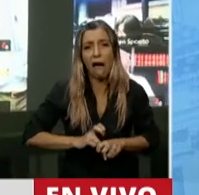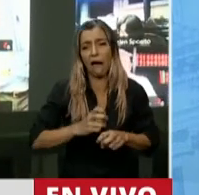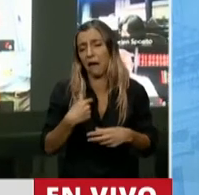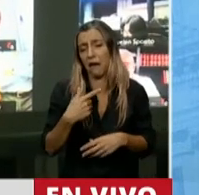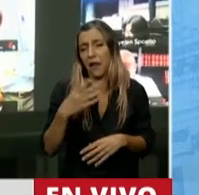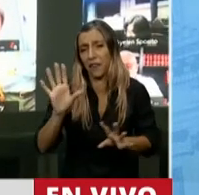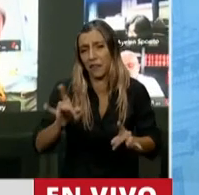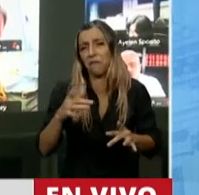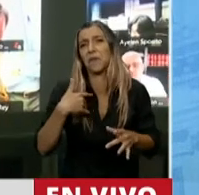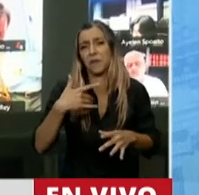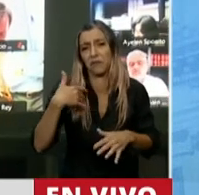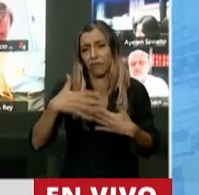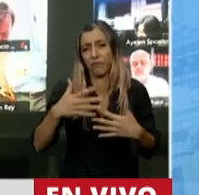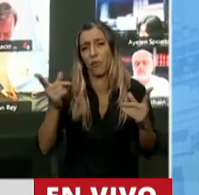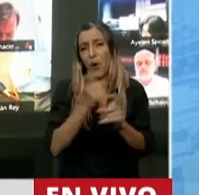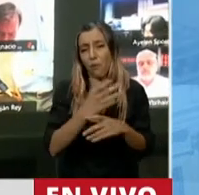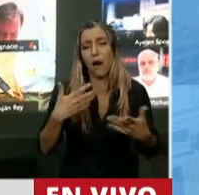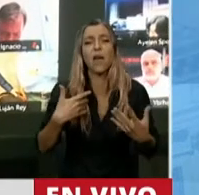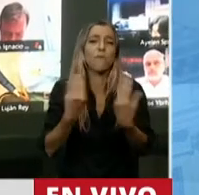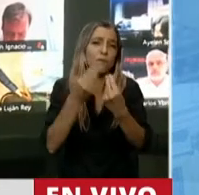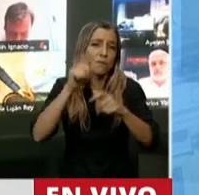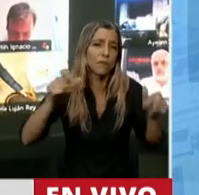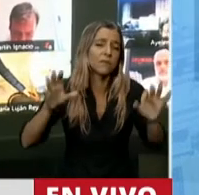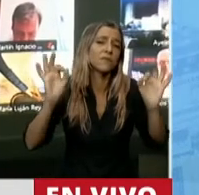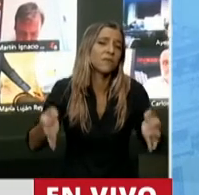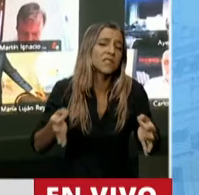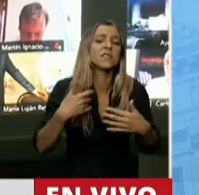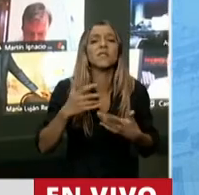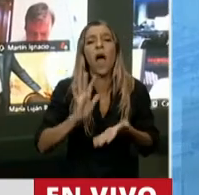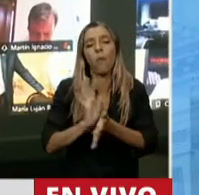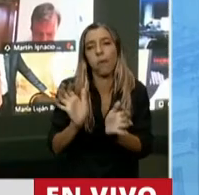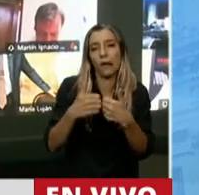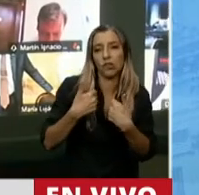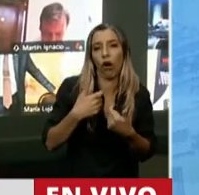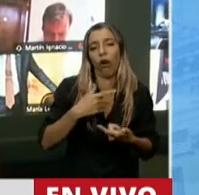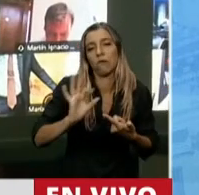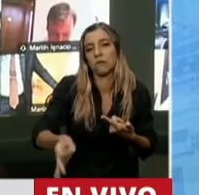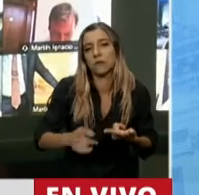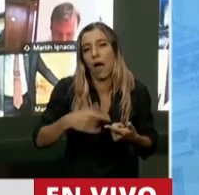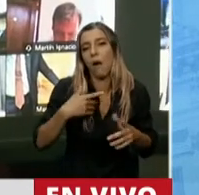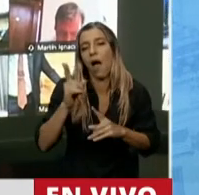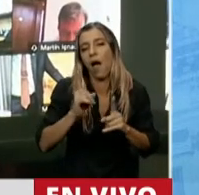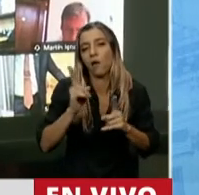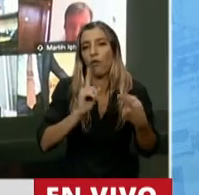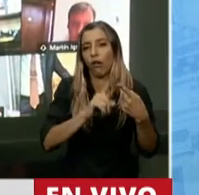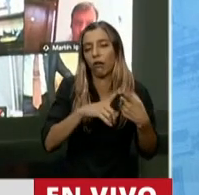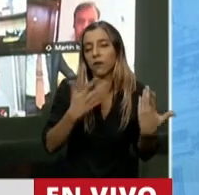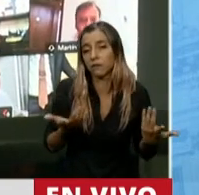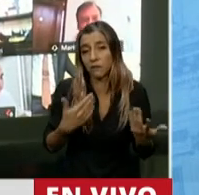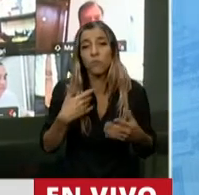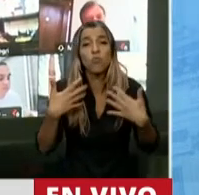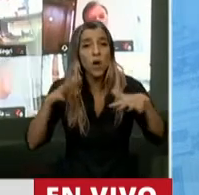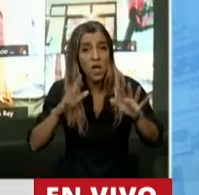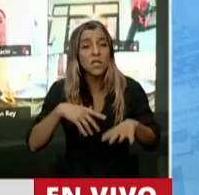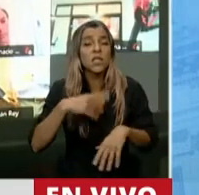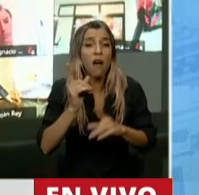y los que saben esconder fortunas, o los que acceden a grandes abogados, por ahí no los que producen, por ahí no los que producen, tal vez